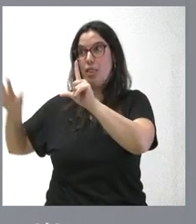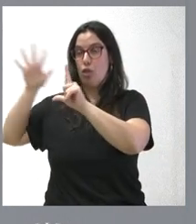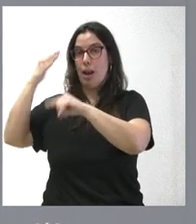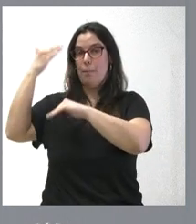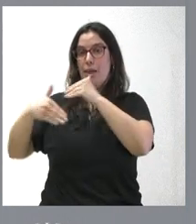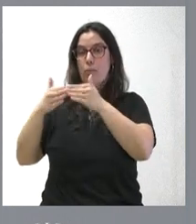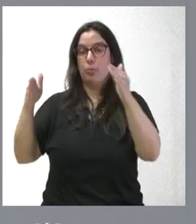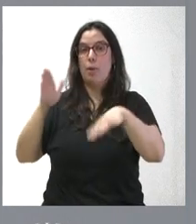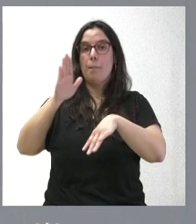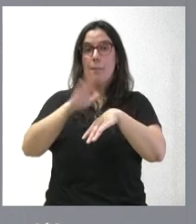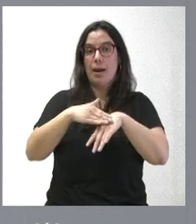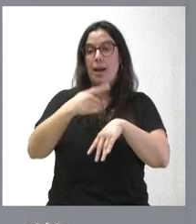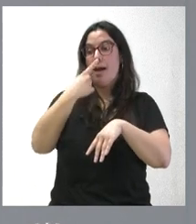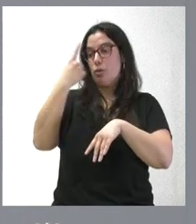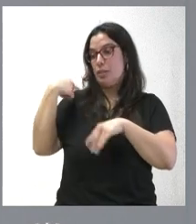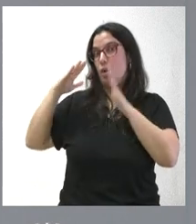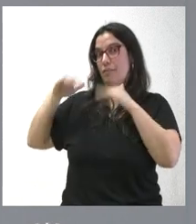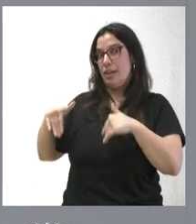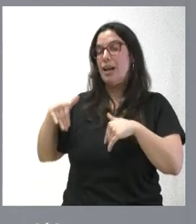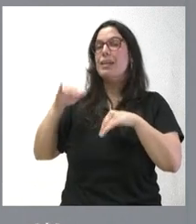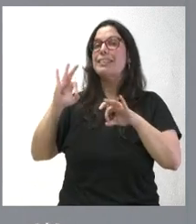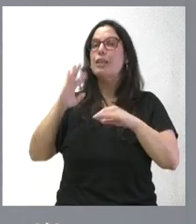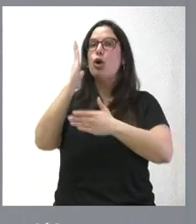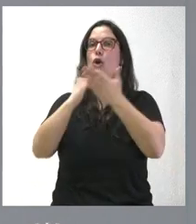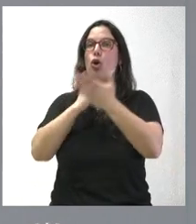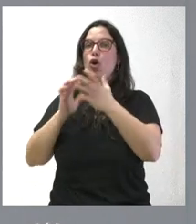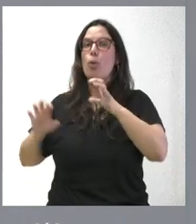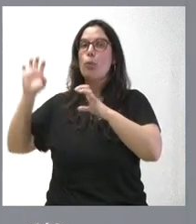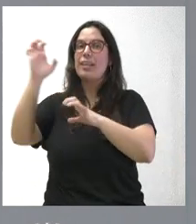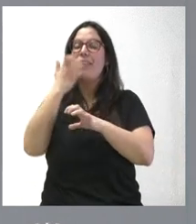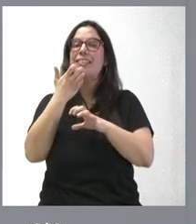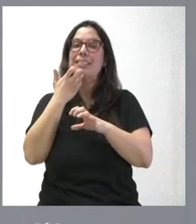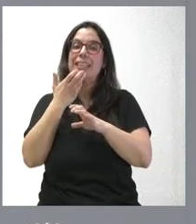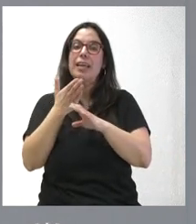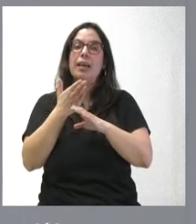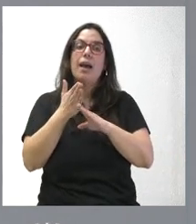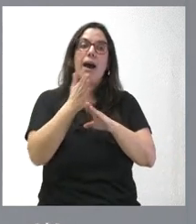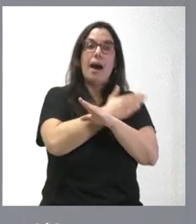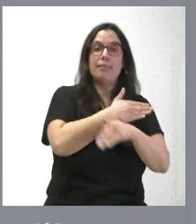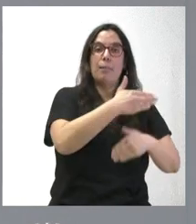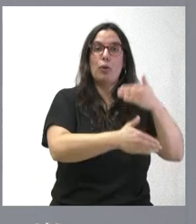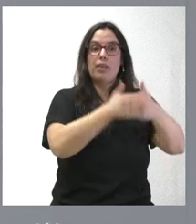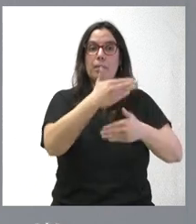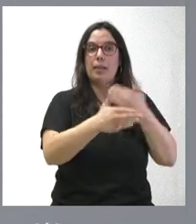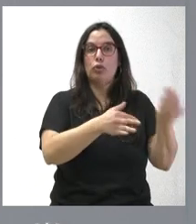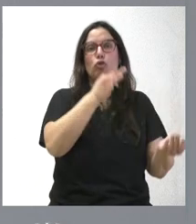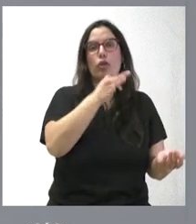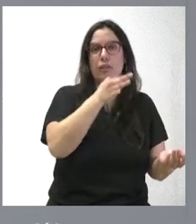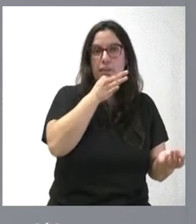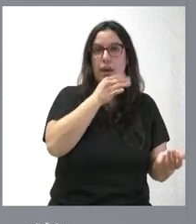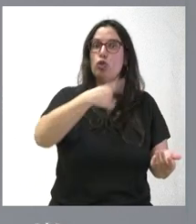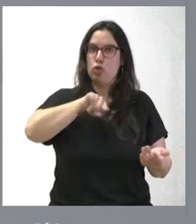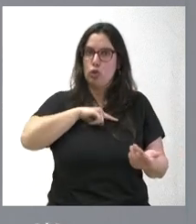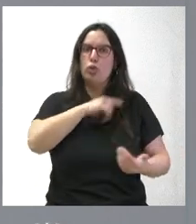finales del año 2023 en aquellas comunidades autónomas que no hubieran ya impulsado el procedimiento. Nosotros lo hemos